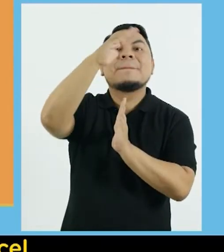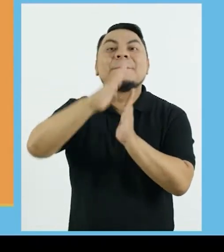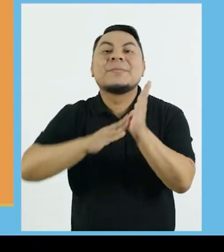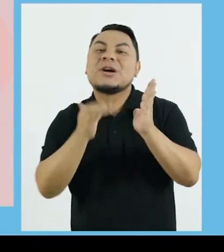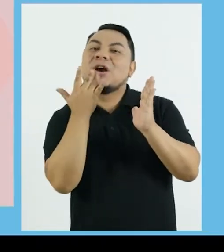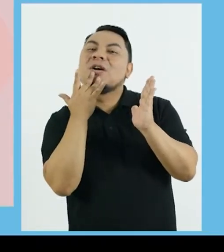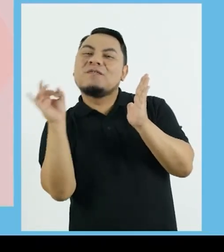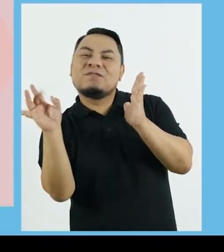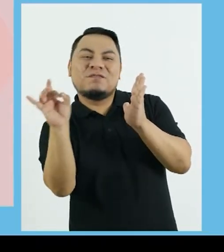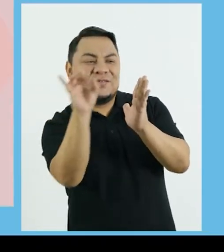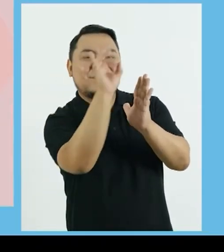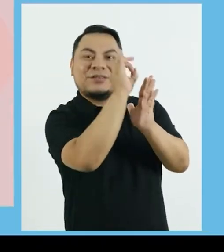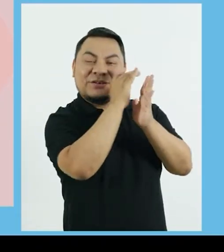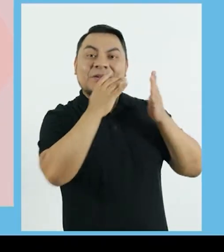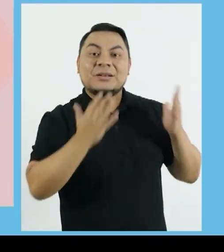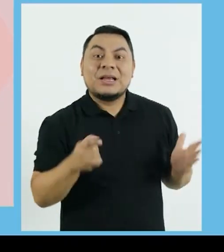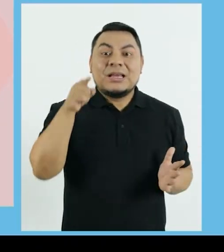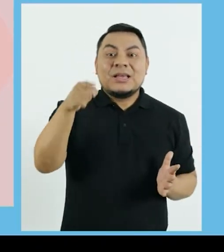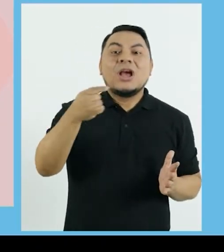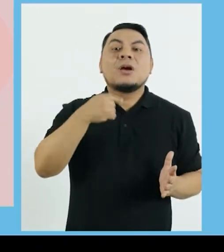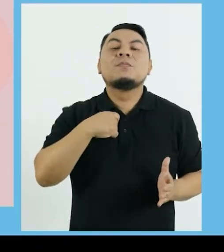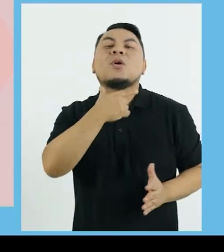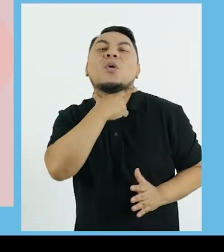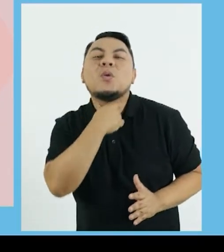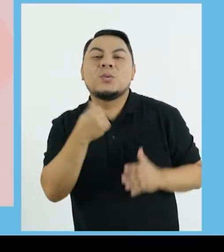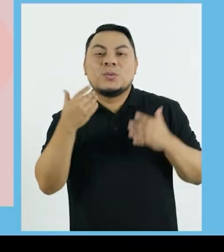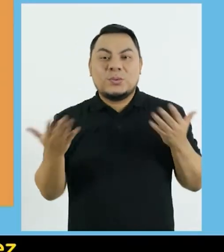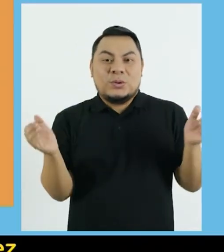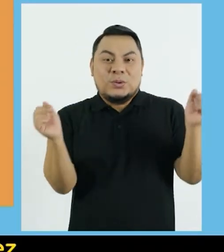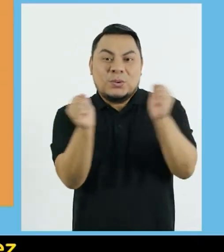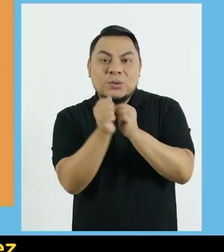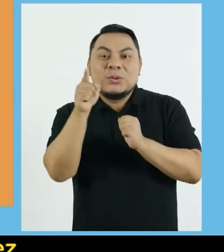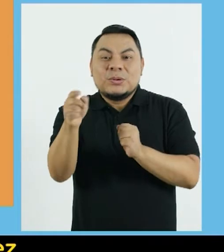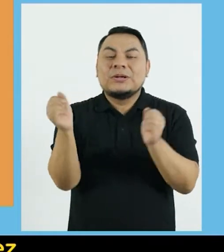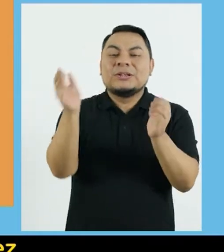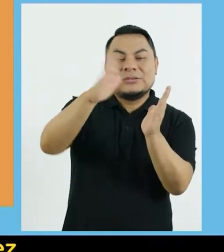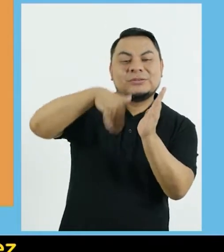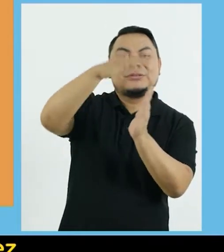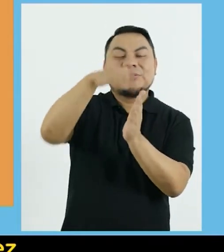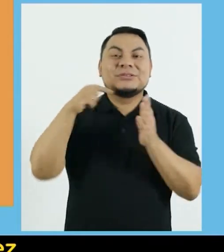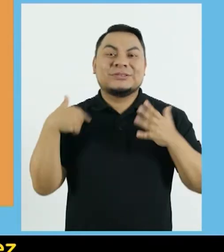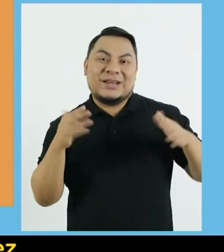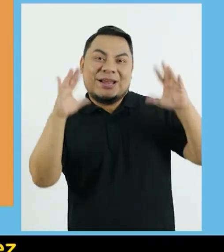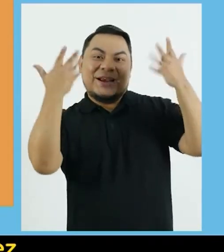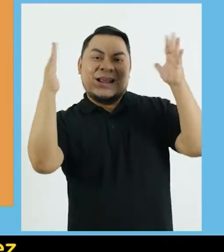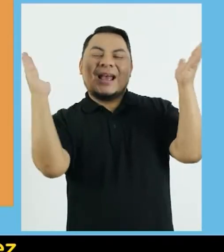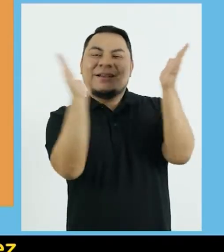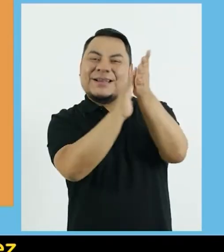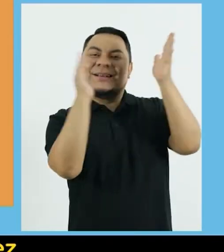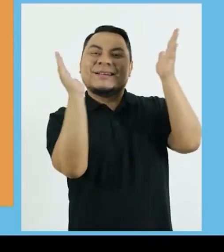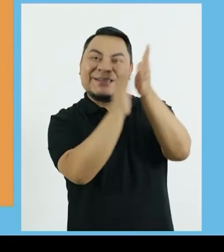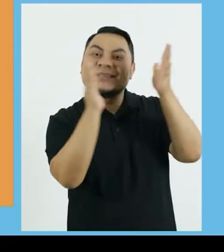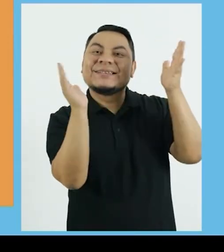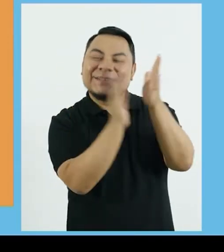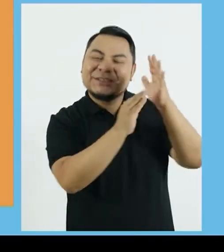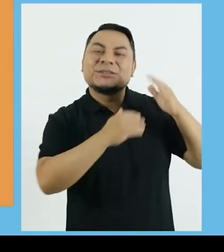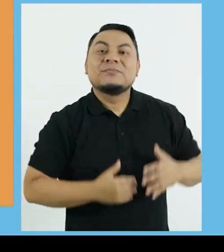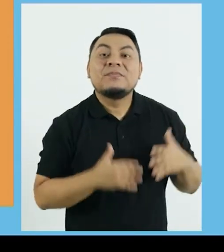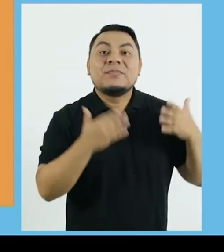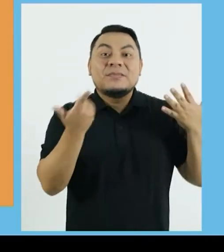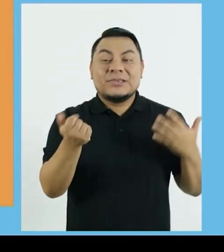el pincel Nos ponemos a pintar Si esto me gusta Se juntan a la vez